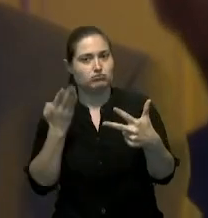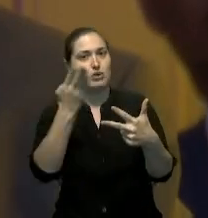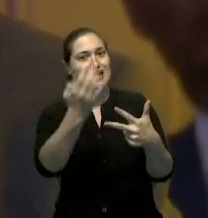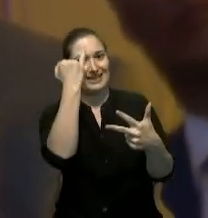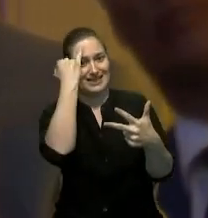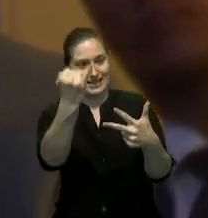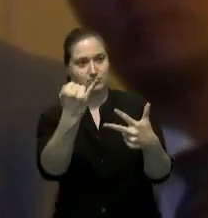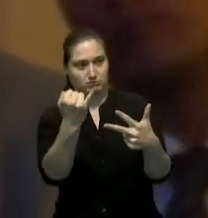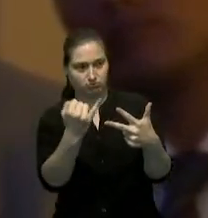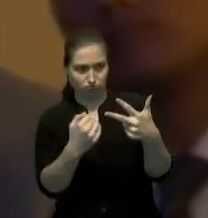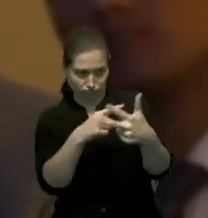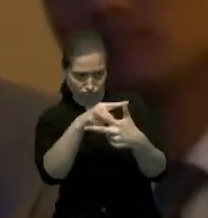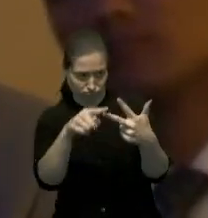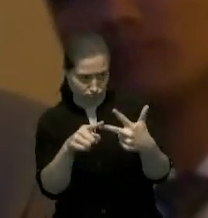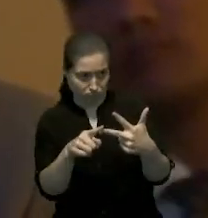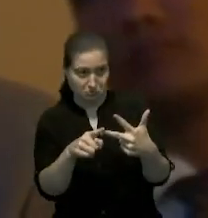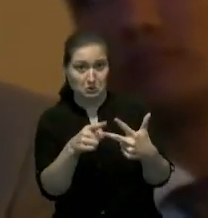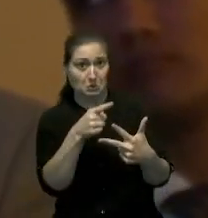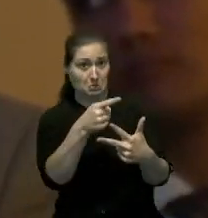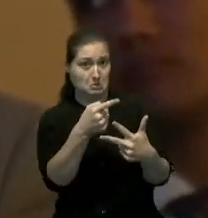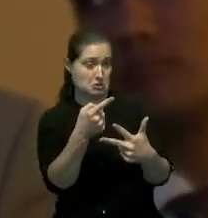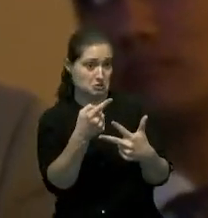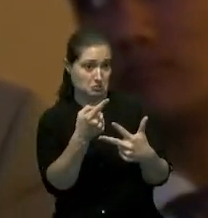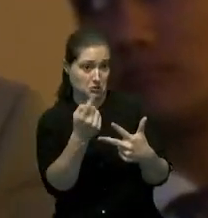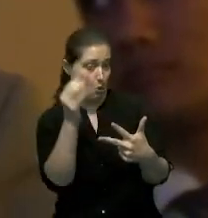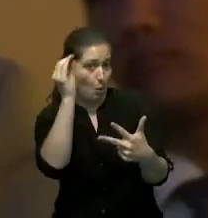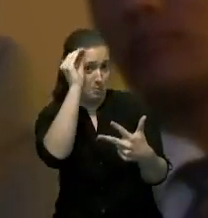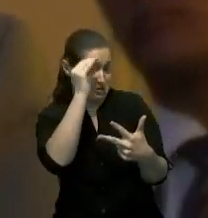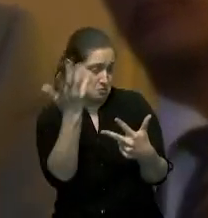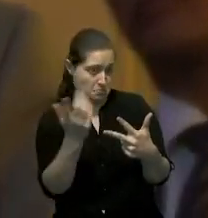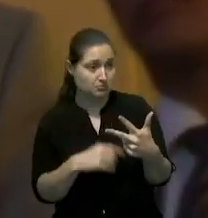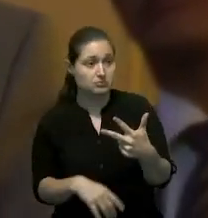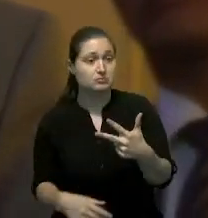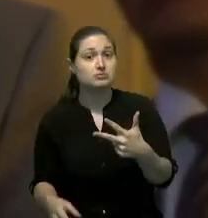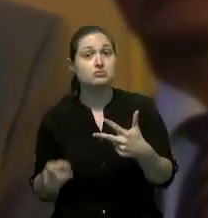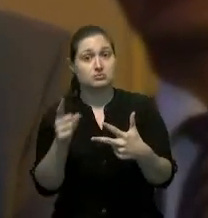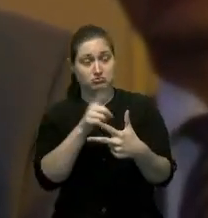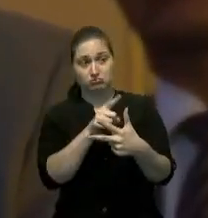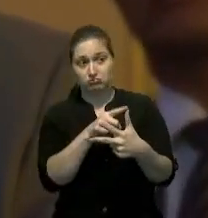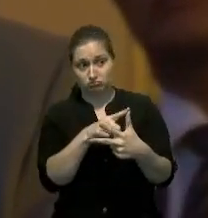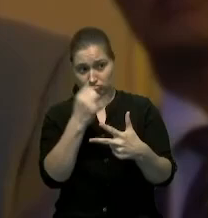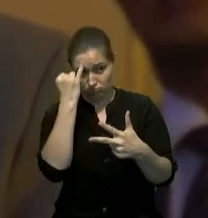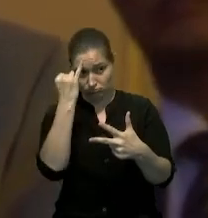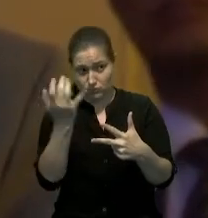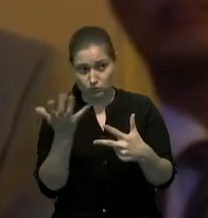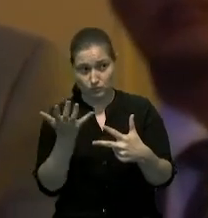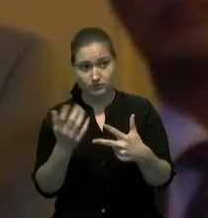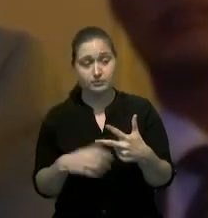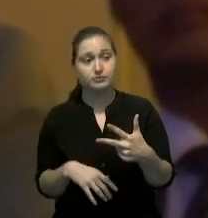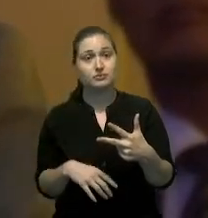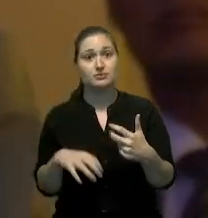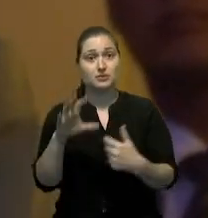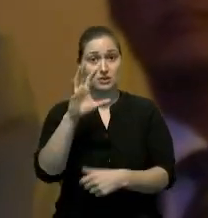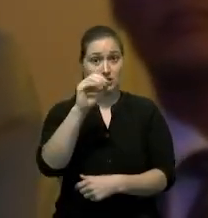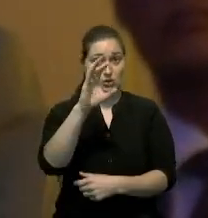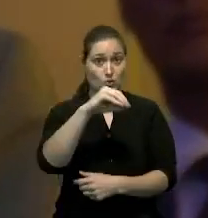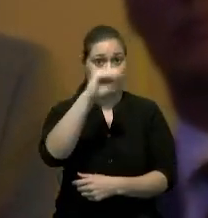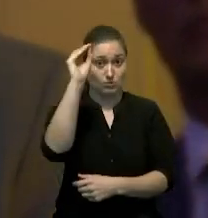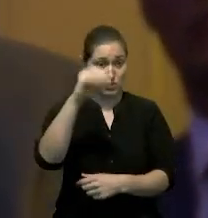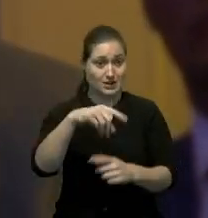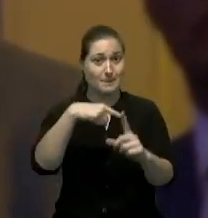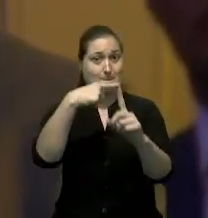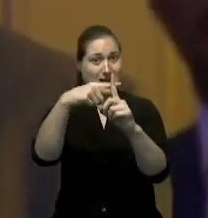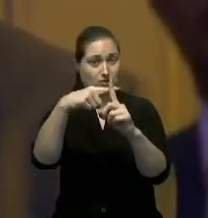y nos gustaría saber el parecer suyo de cada una de ellas la primera es que se desmonte el 50% más 1